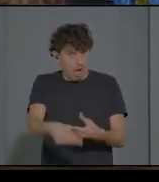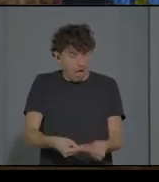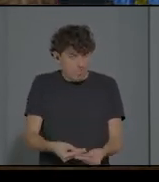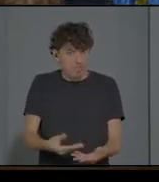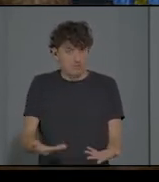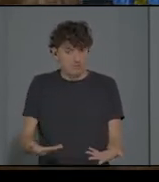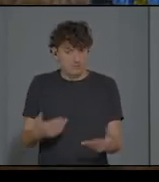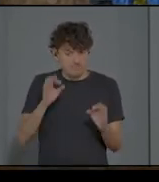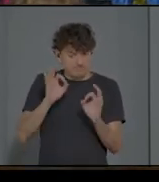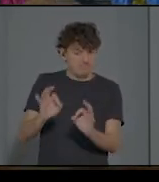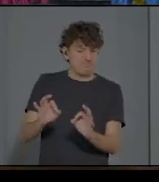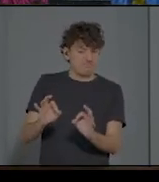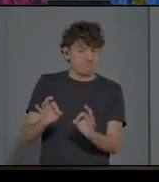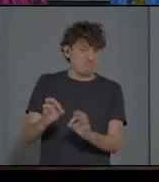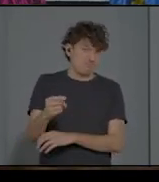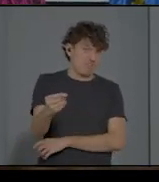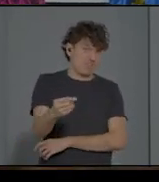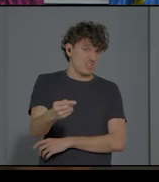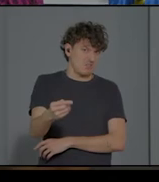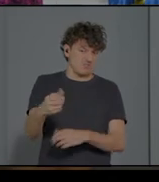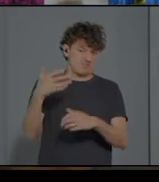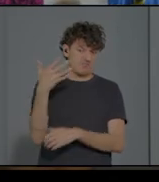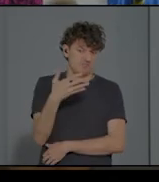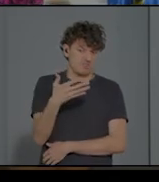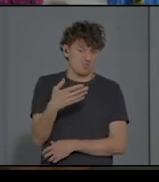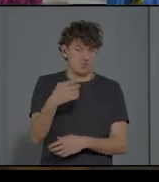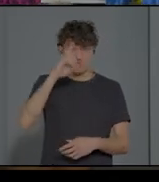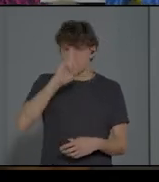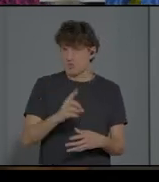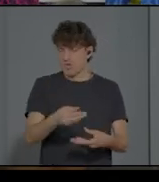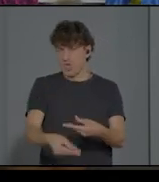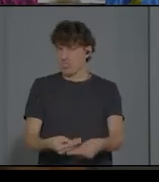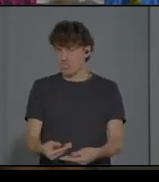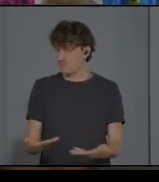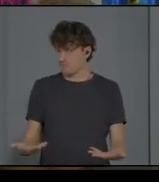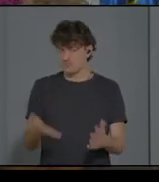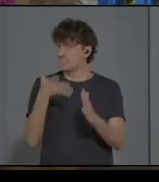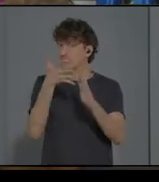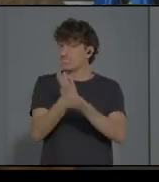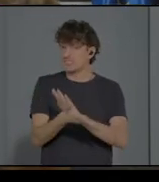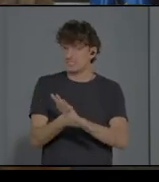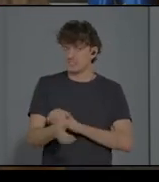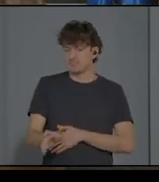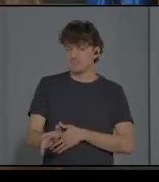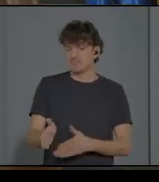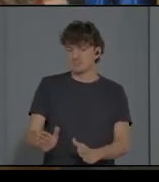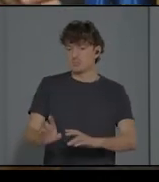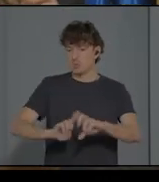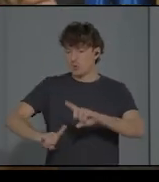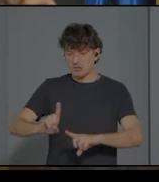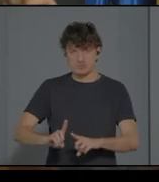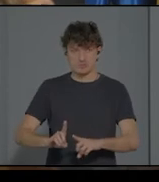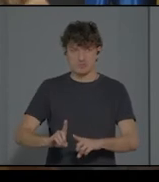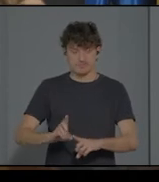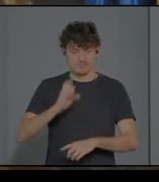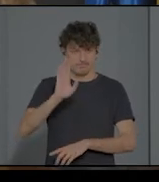hacer algunas cosas. Por lo tanto, tenemos que el progenitor tiene que entender que el niño con el autismo